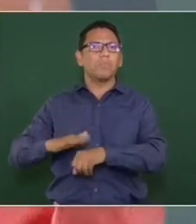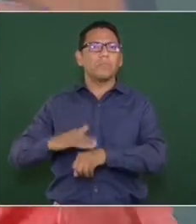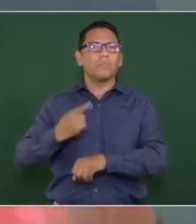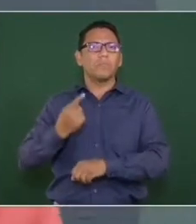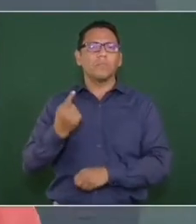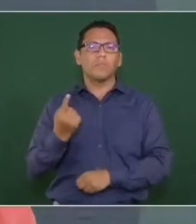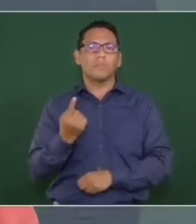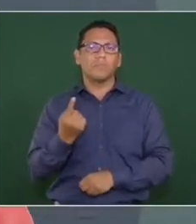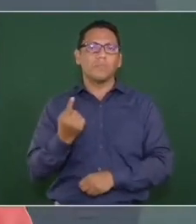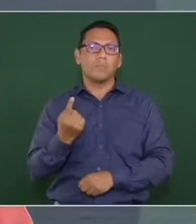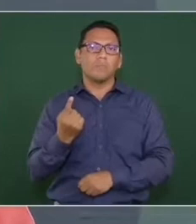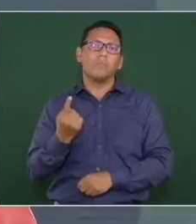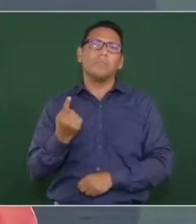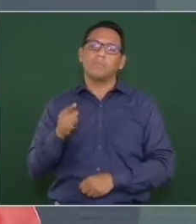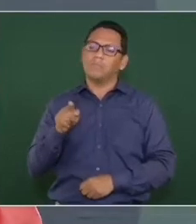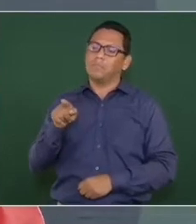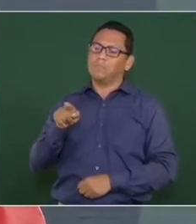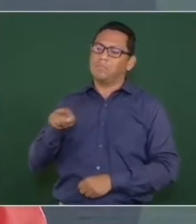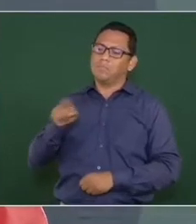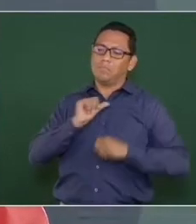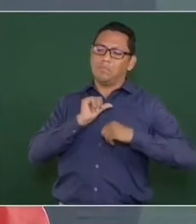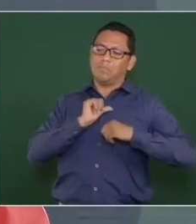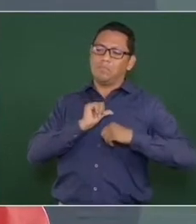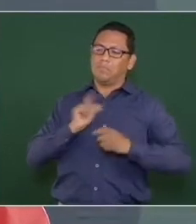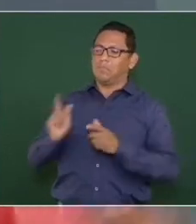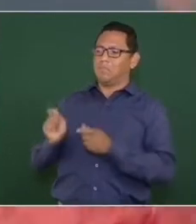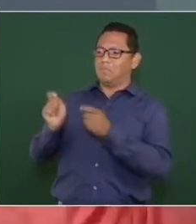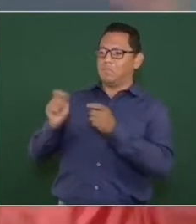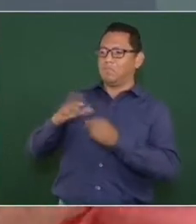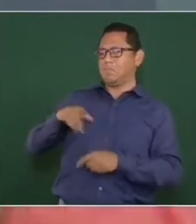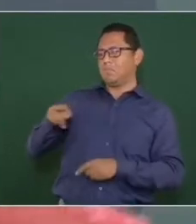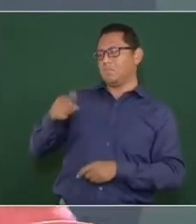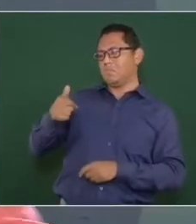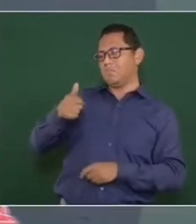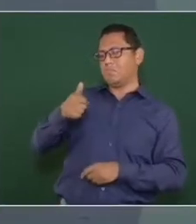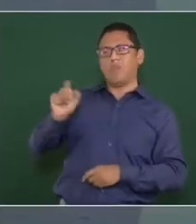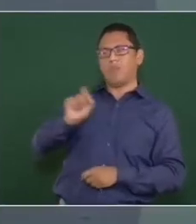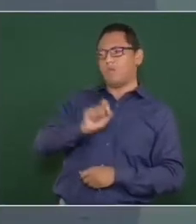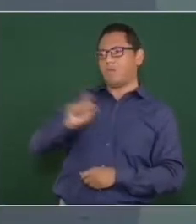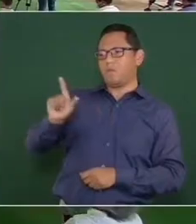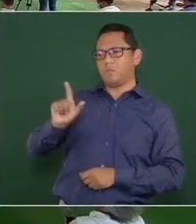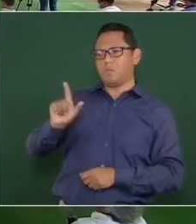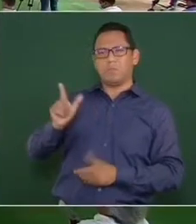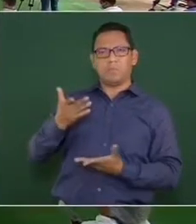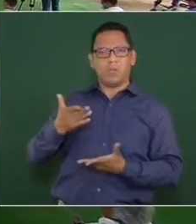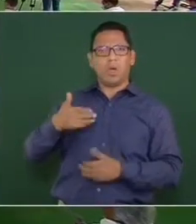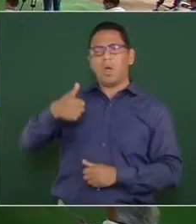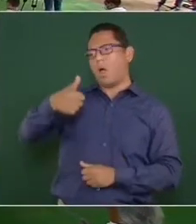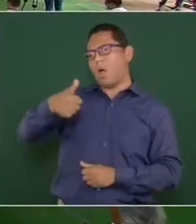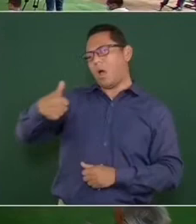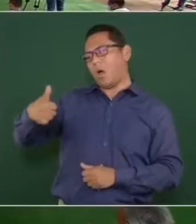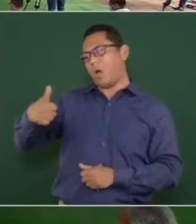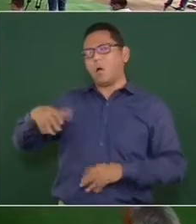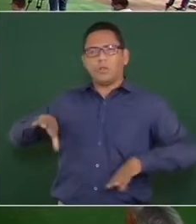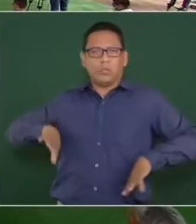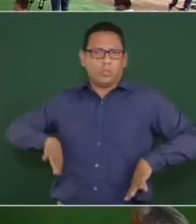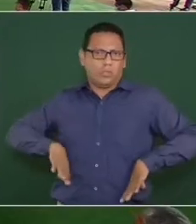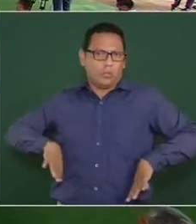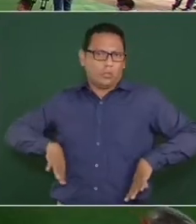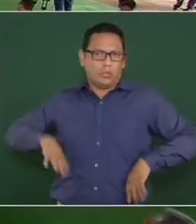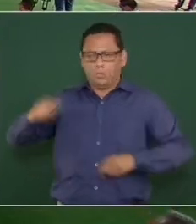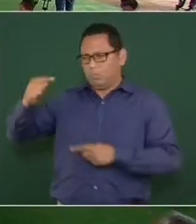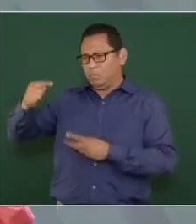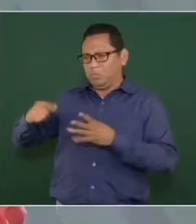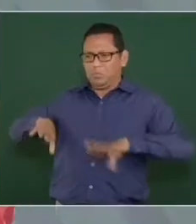son muy profesionales, cada quien tiene sus